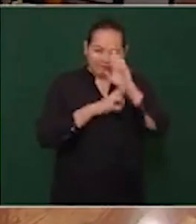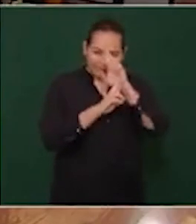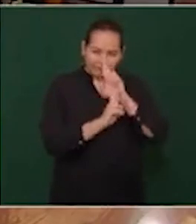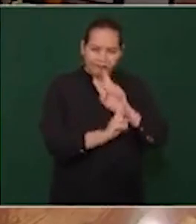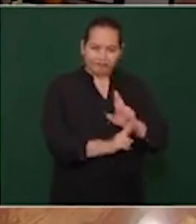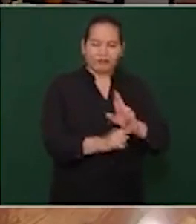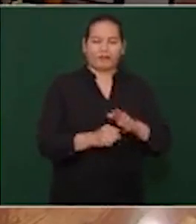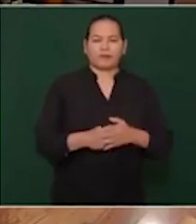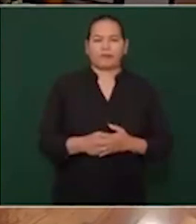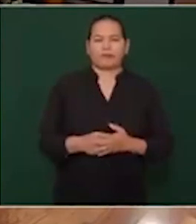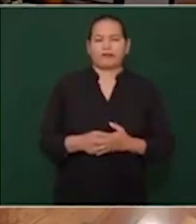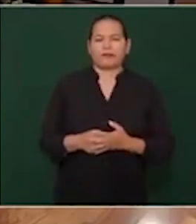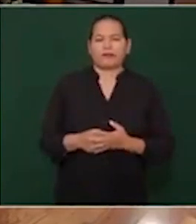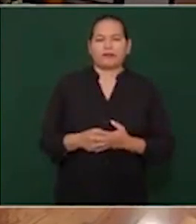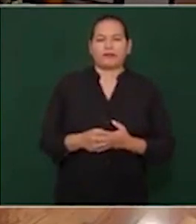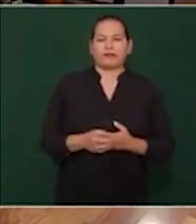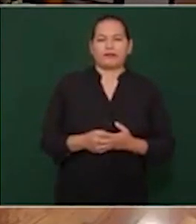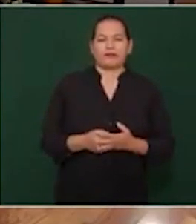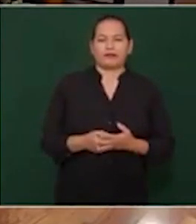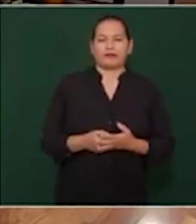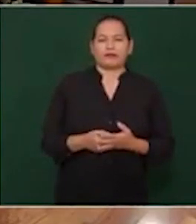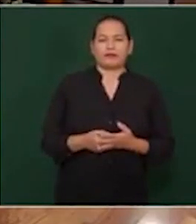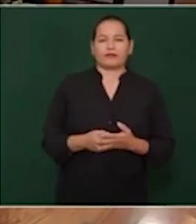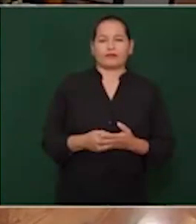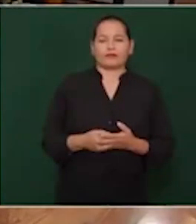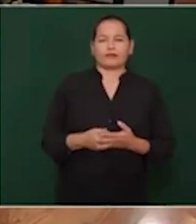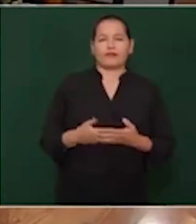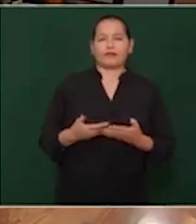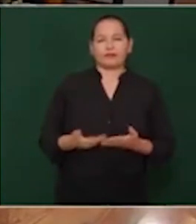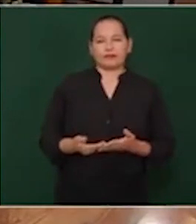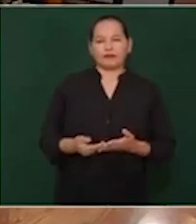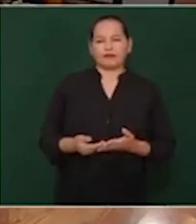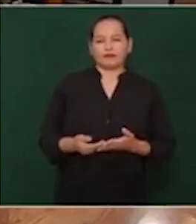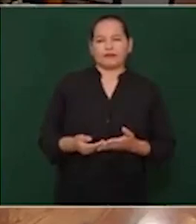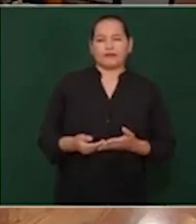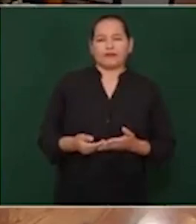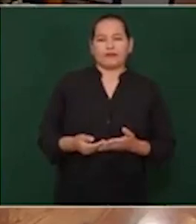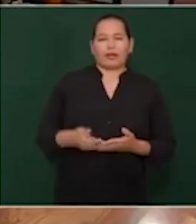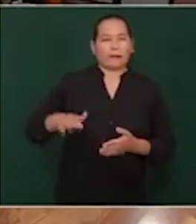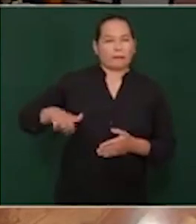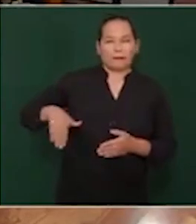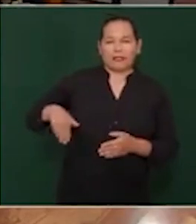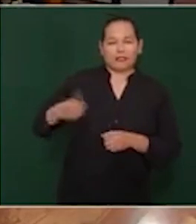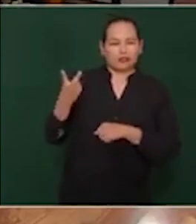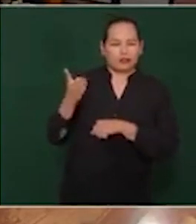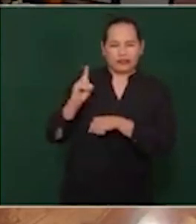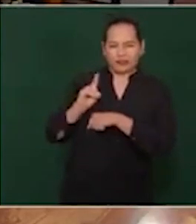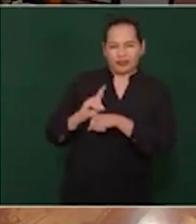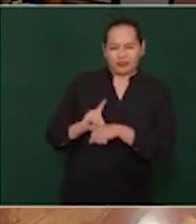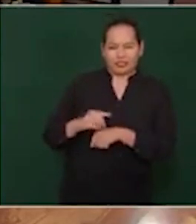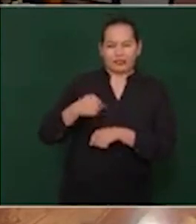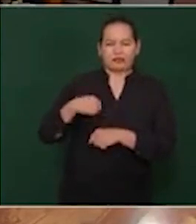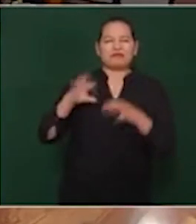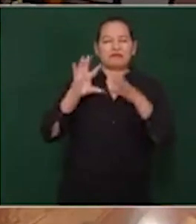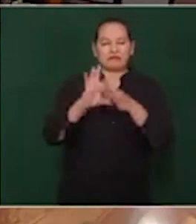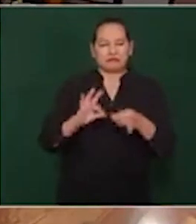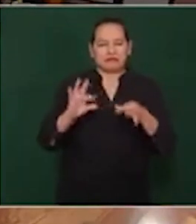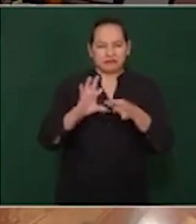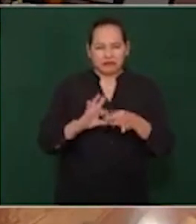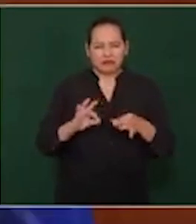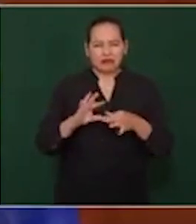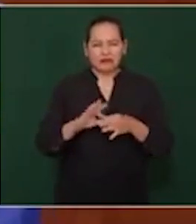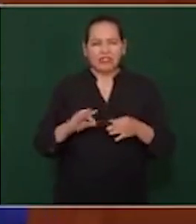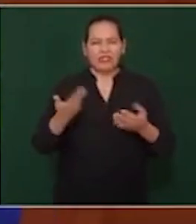Hace dos días hablé, porque me llamó la atención eso, de la declaración